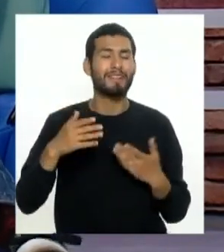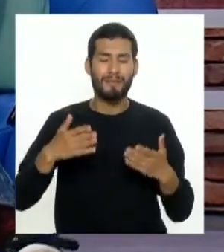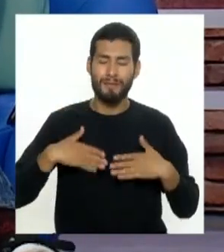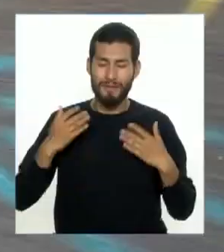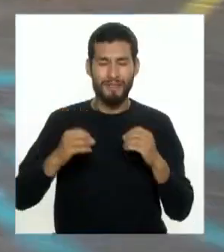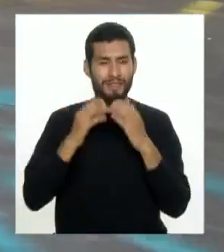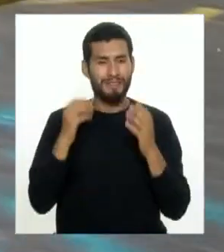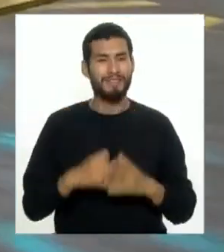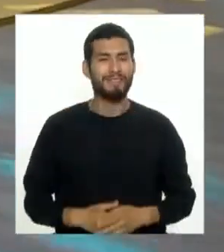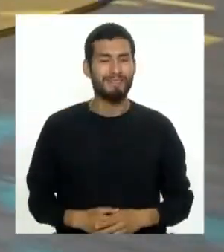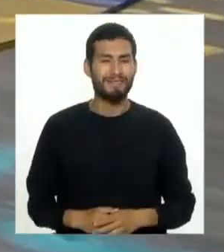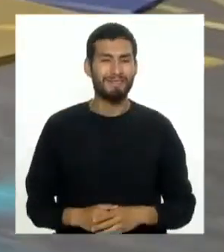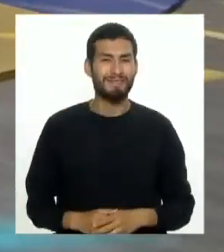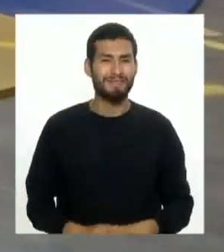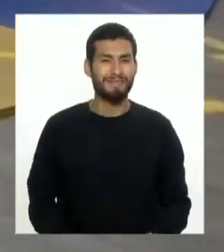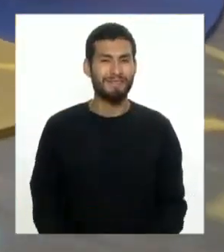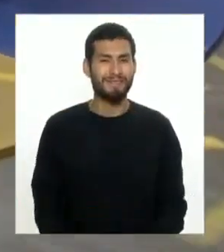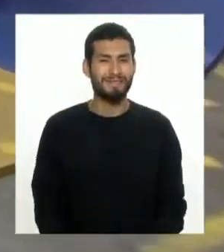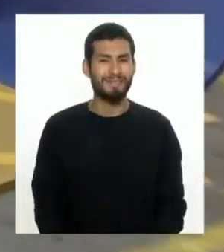lindo día chao